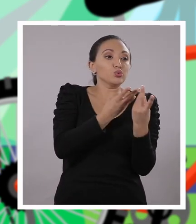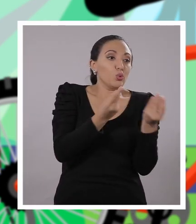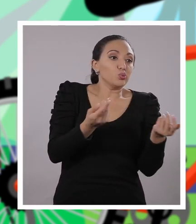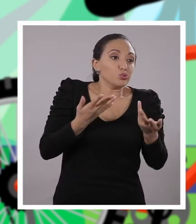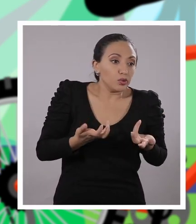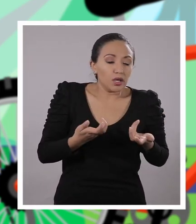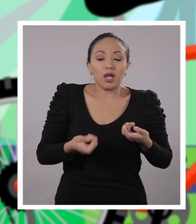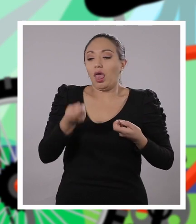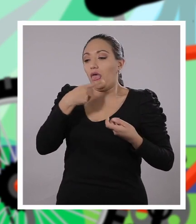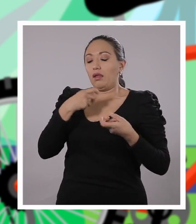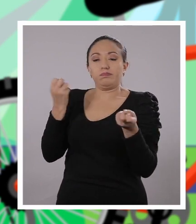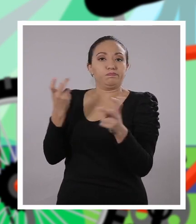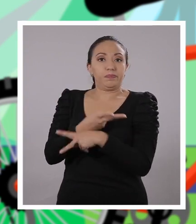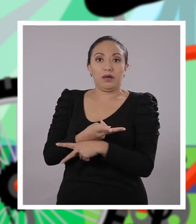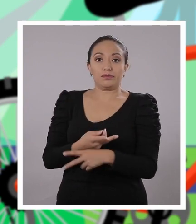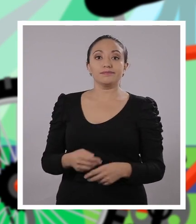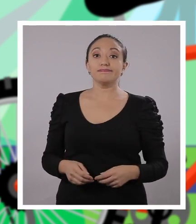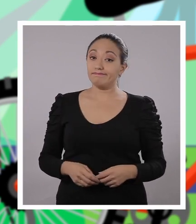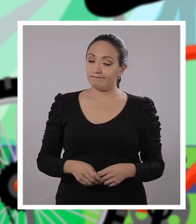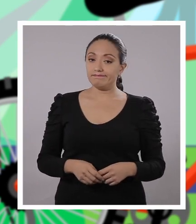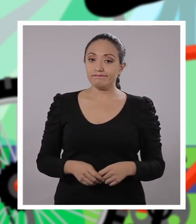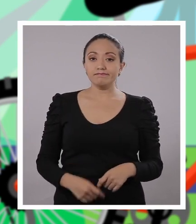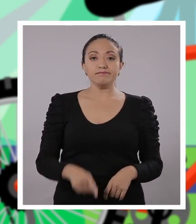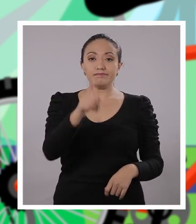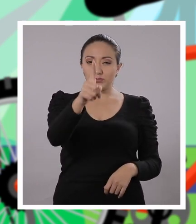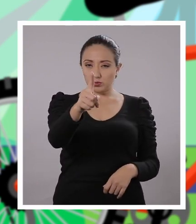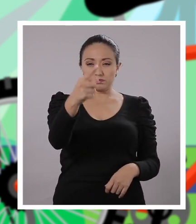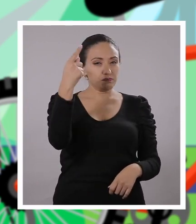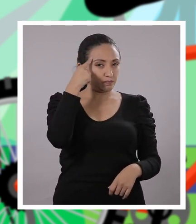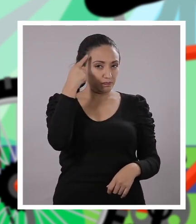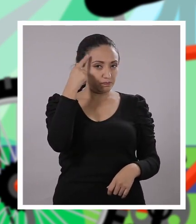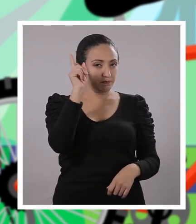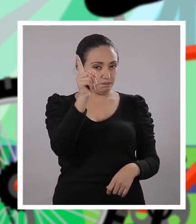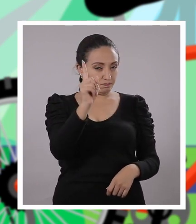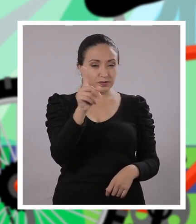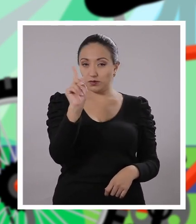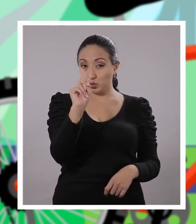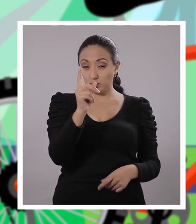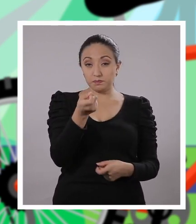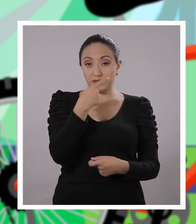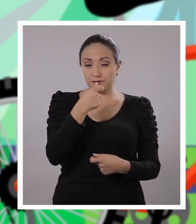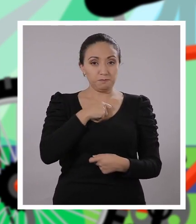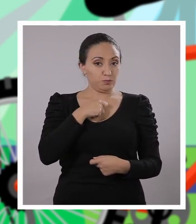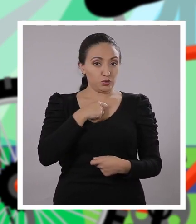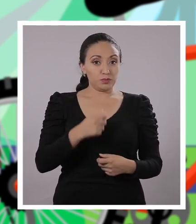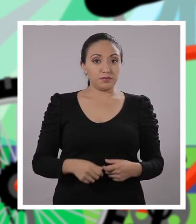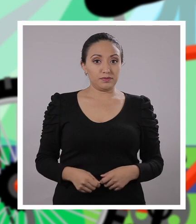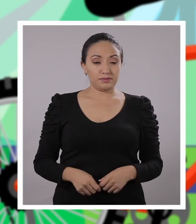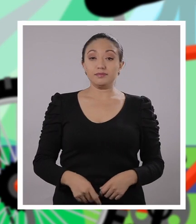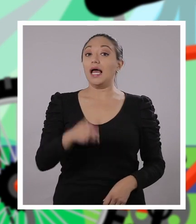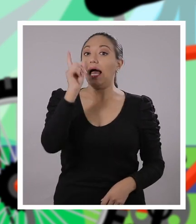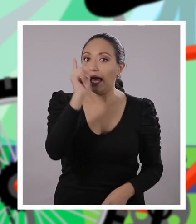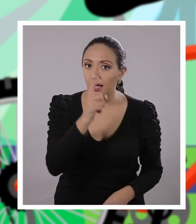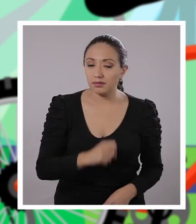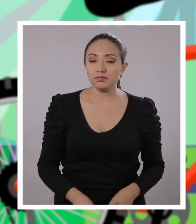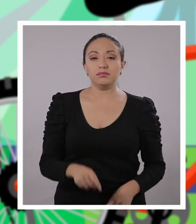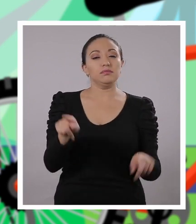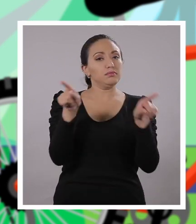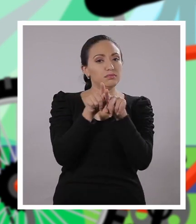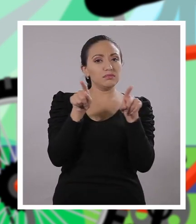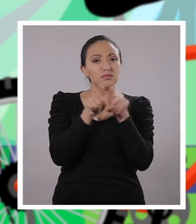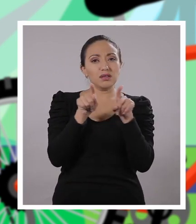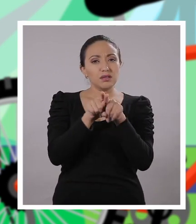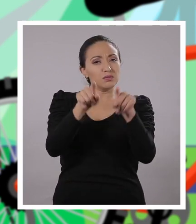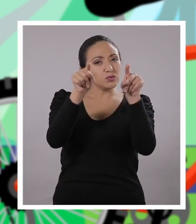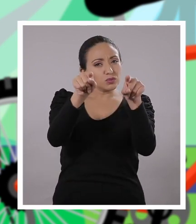cuales tú querías solventar al automedicar. Así que pilas con la automedicación. Y de igual